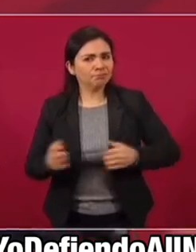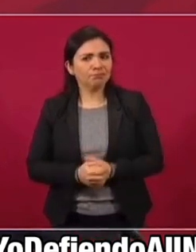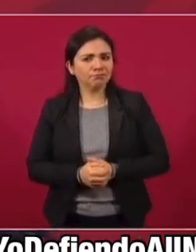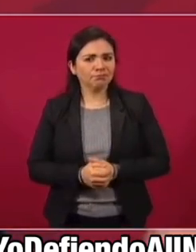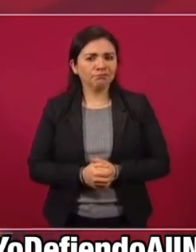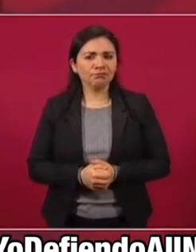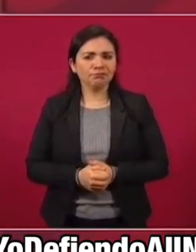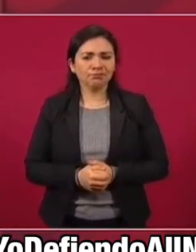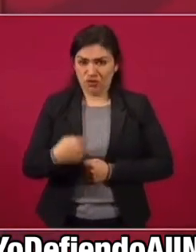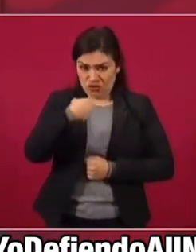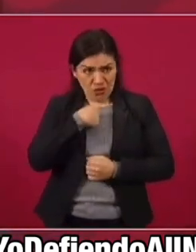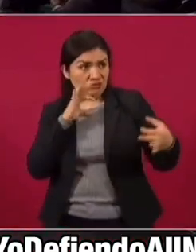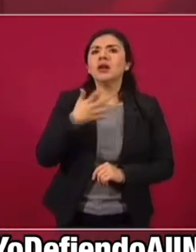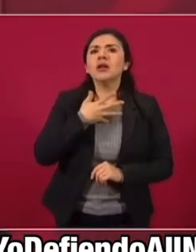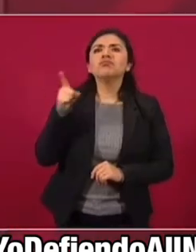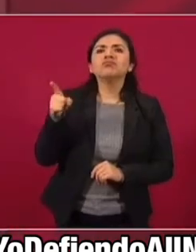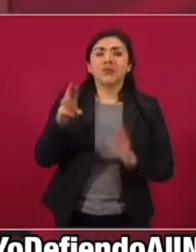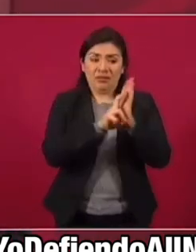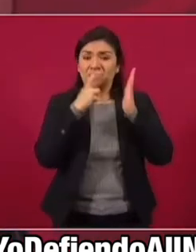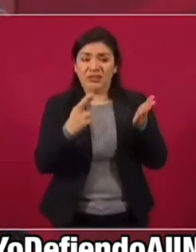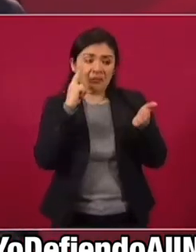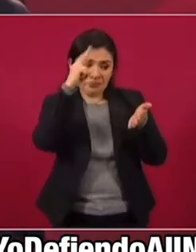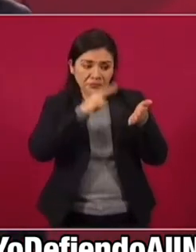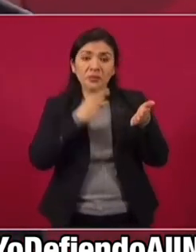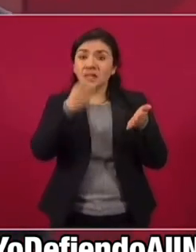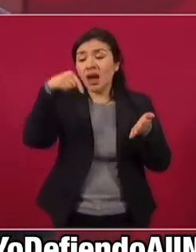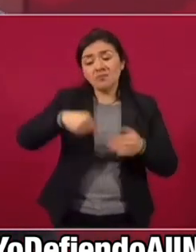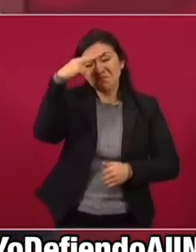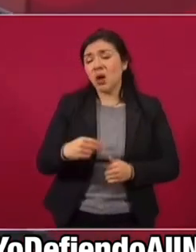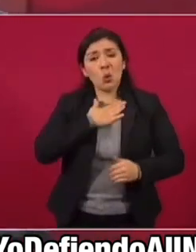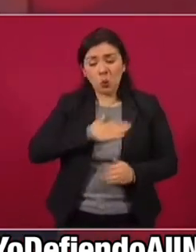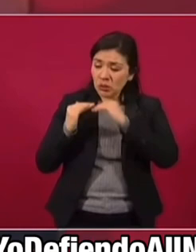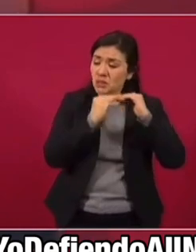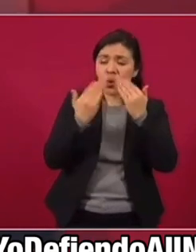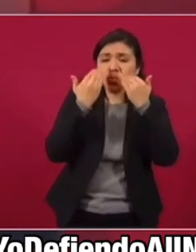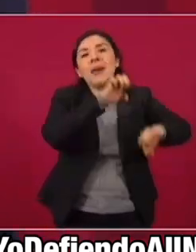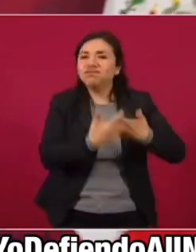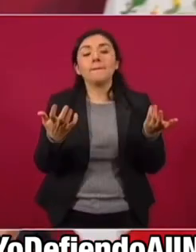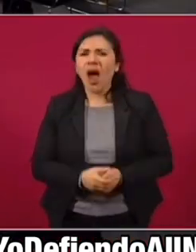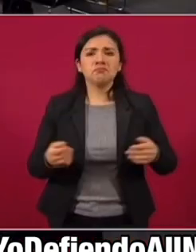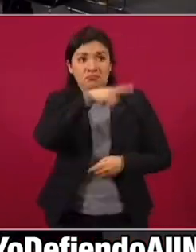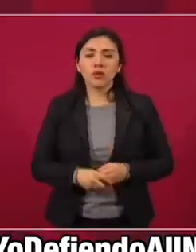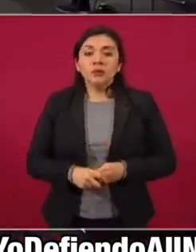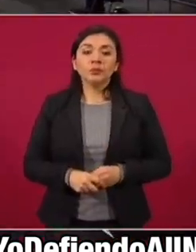Yo tengo que ver con el Instituto Electoral. La revista dice que no hay democracia, pero que por culpa mía.